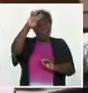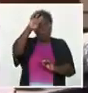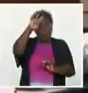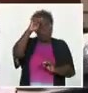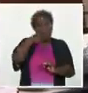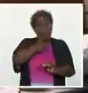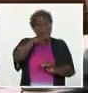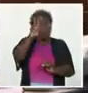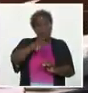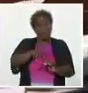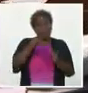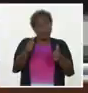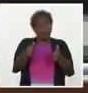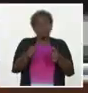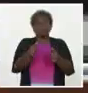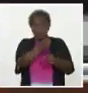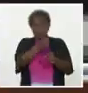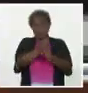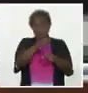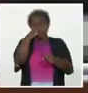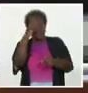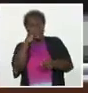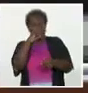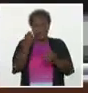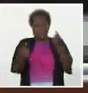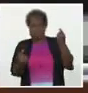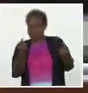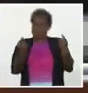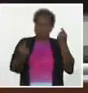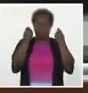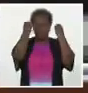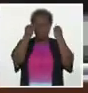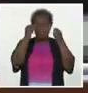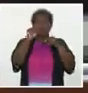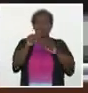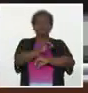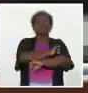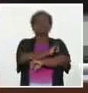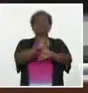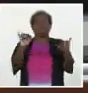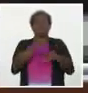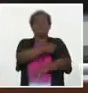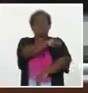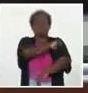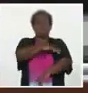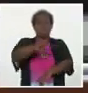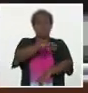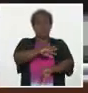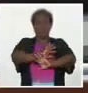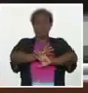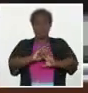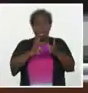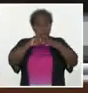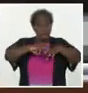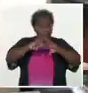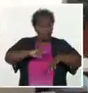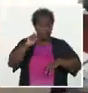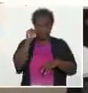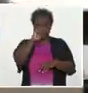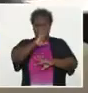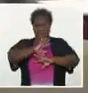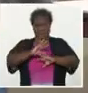conveniencia de su uso, asunto sobre el cual se informará a la población cuando se tengan las conclusiones correspondientes.